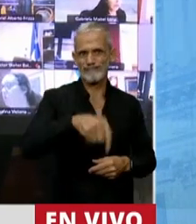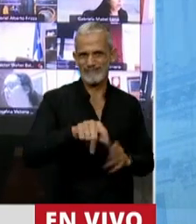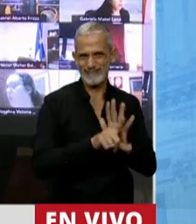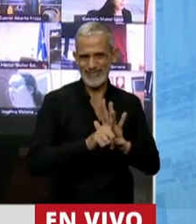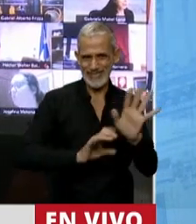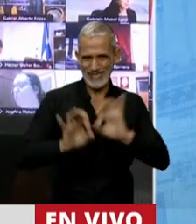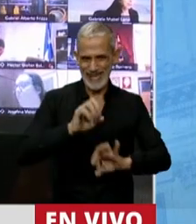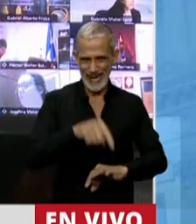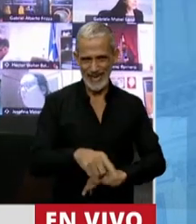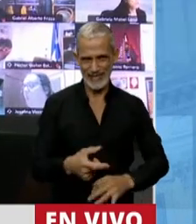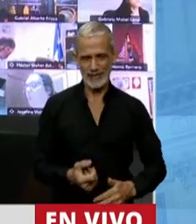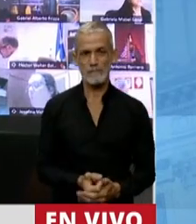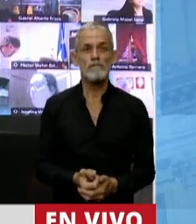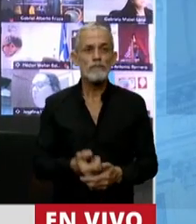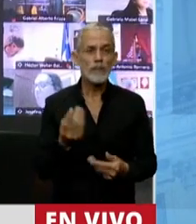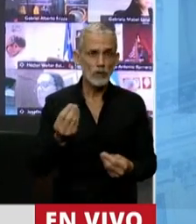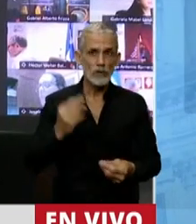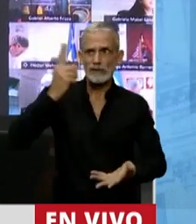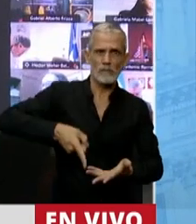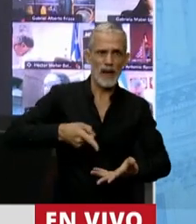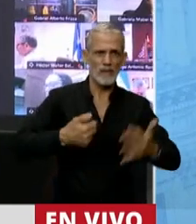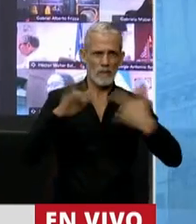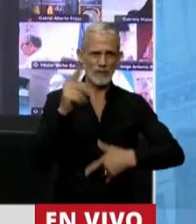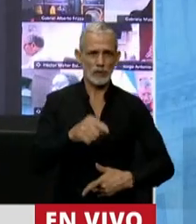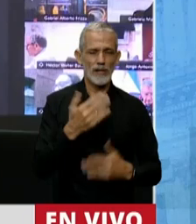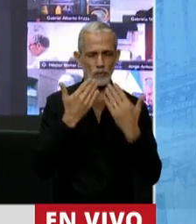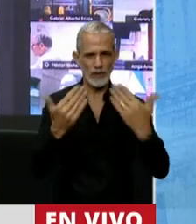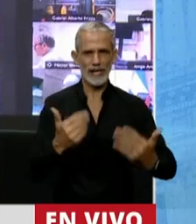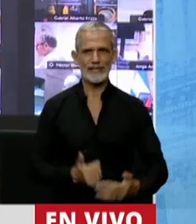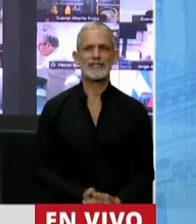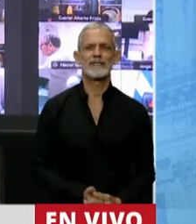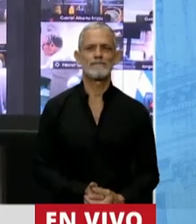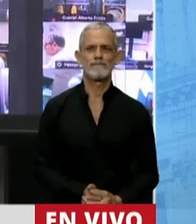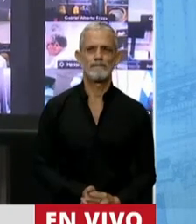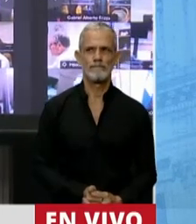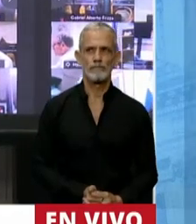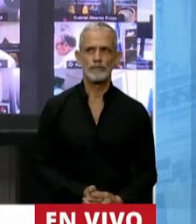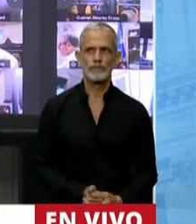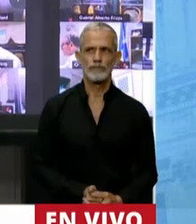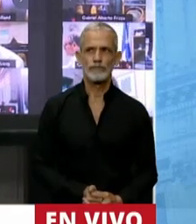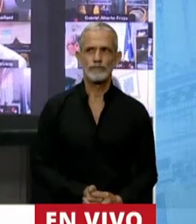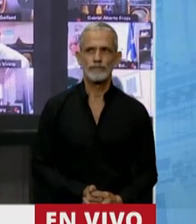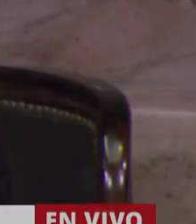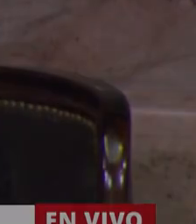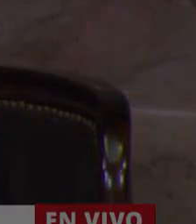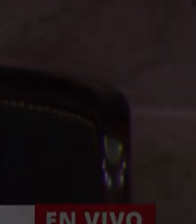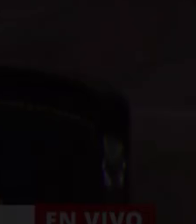de este proyecto que impone la mayoría. Gracias, señor Presidente. Gracias, diputada.